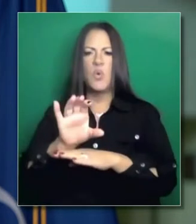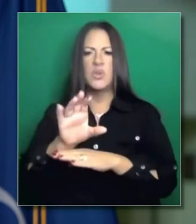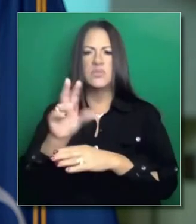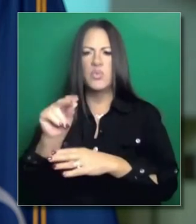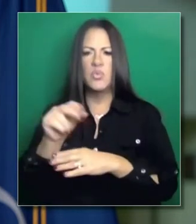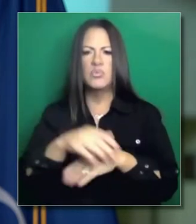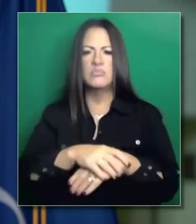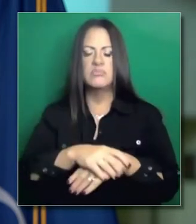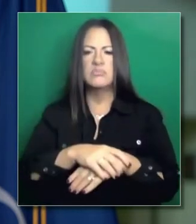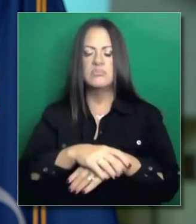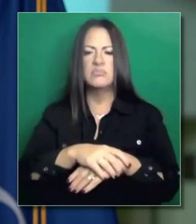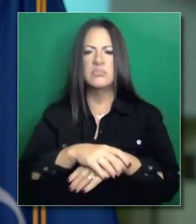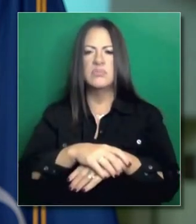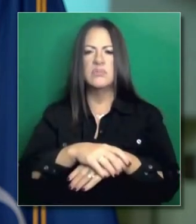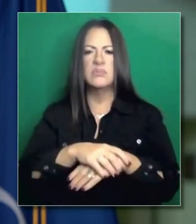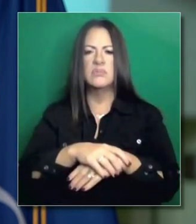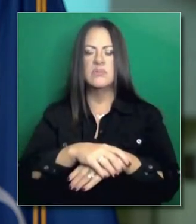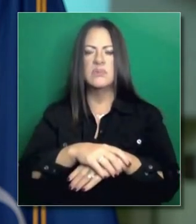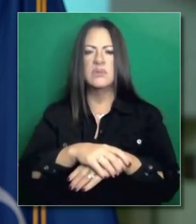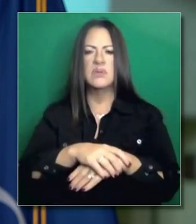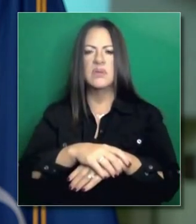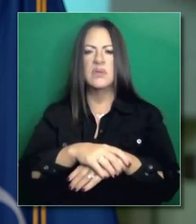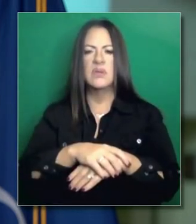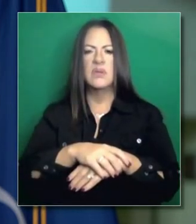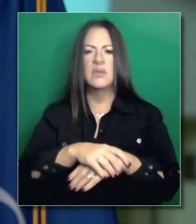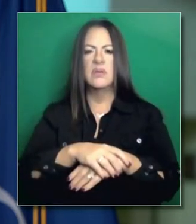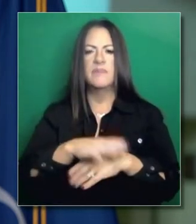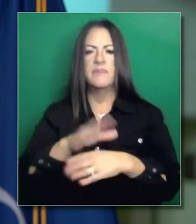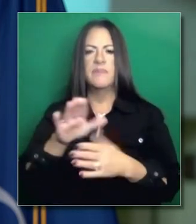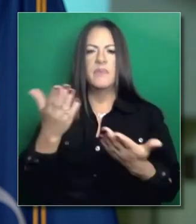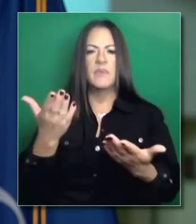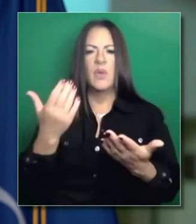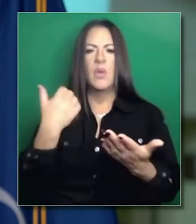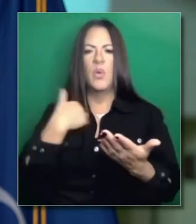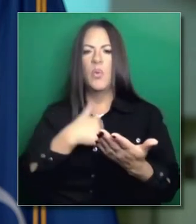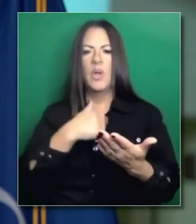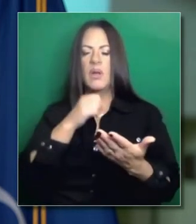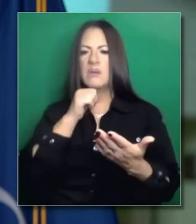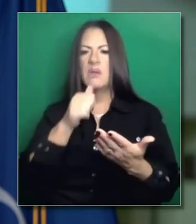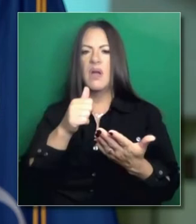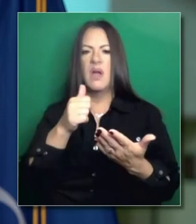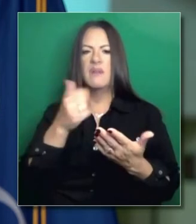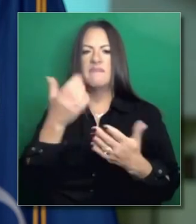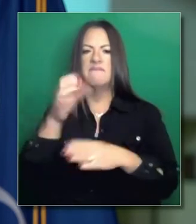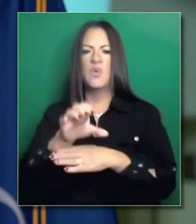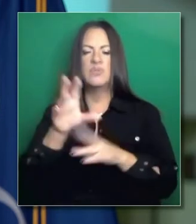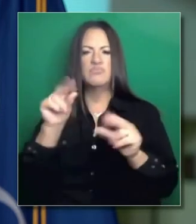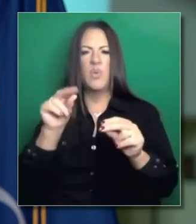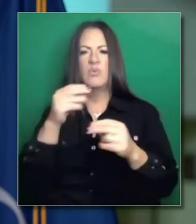que. Mientras que. Aplicamos. Las reglas. Que no. Necesariamente. Estamos. Aplicando.